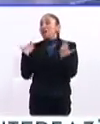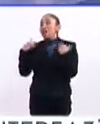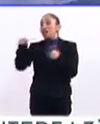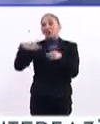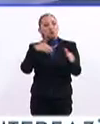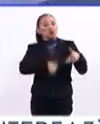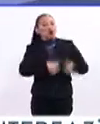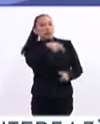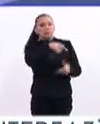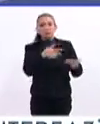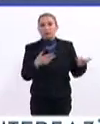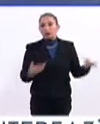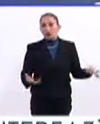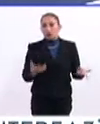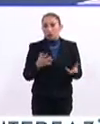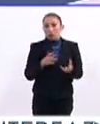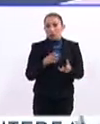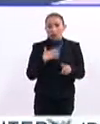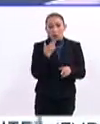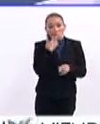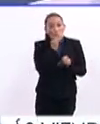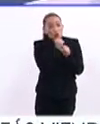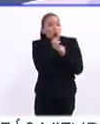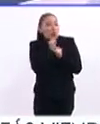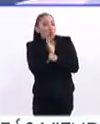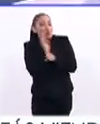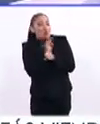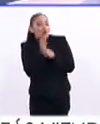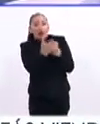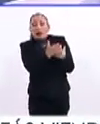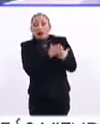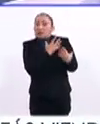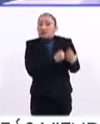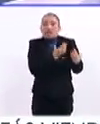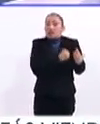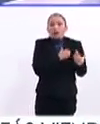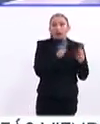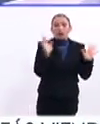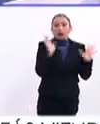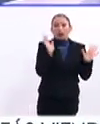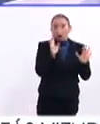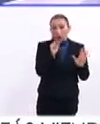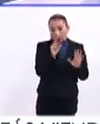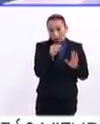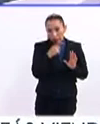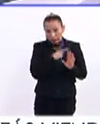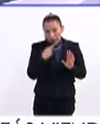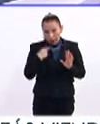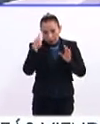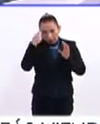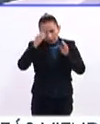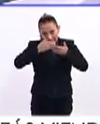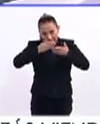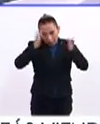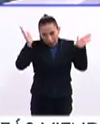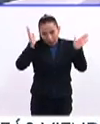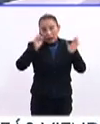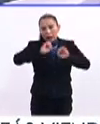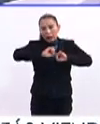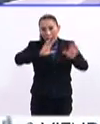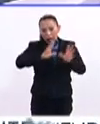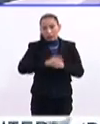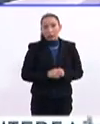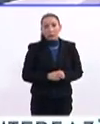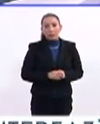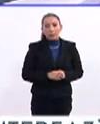que luego le están haciendo. actitudes de sobreprotección o actitudes también de... De olvidarte. De abandono, De dejarlos ahí en tu habitación durante